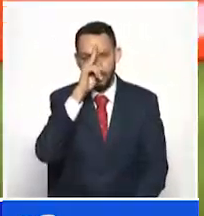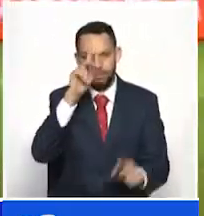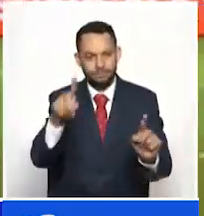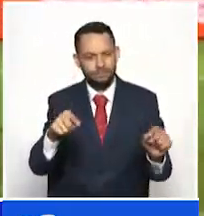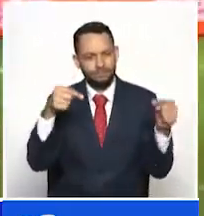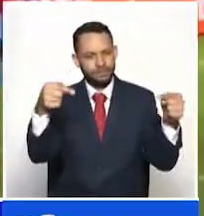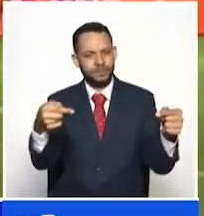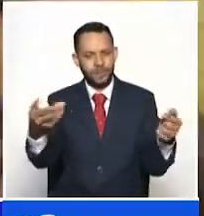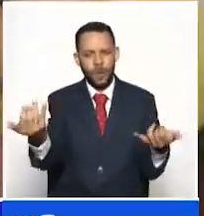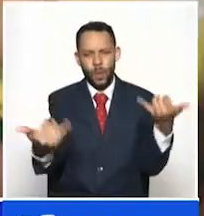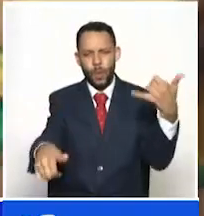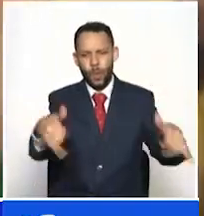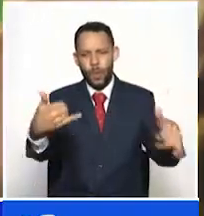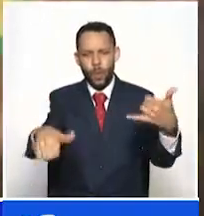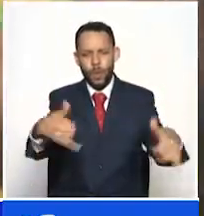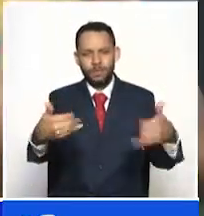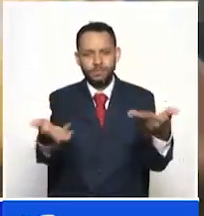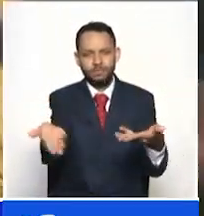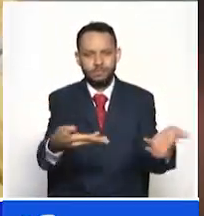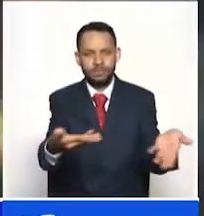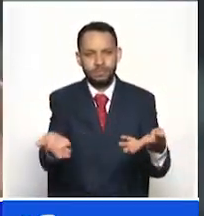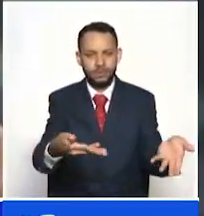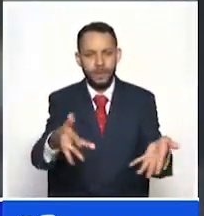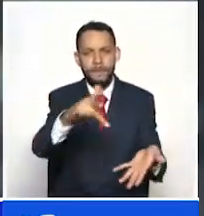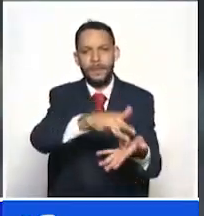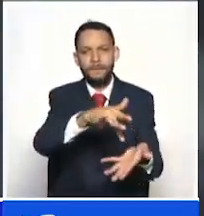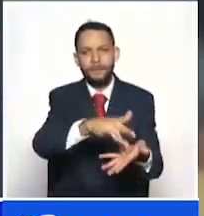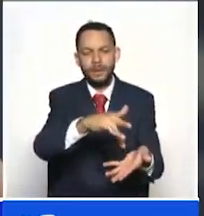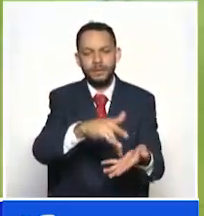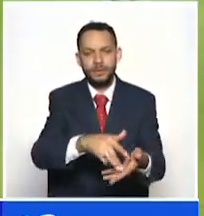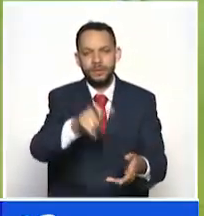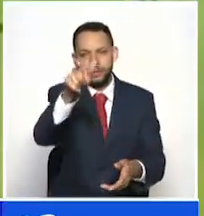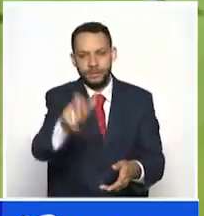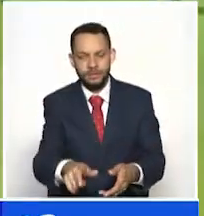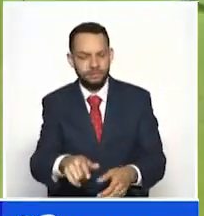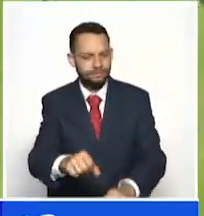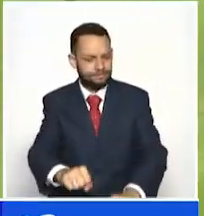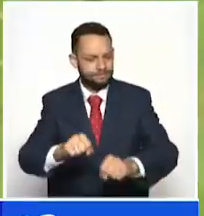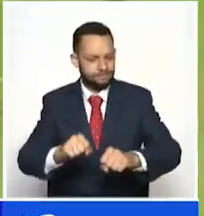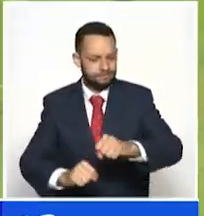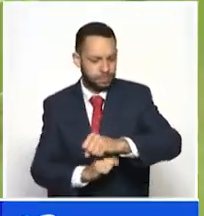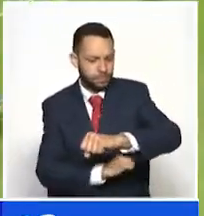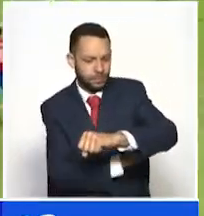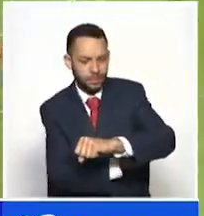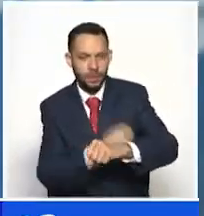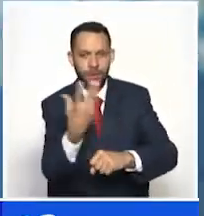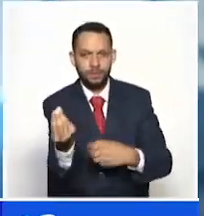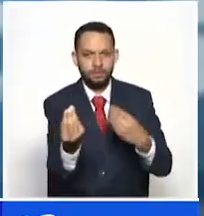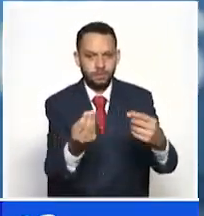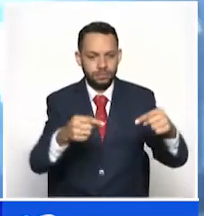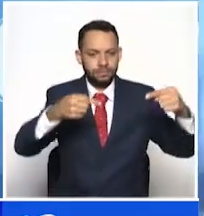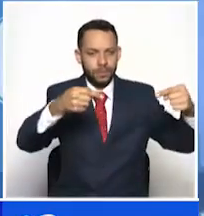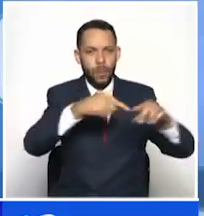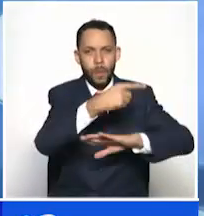La única baja verde-amarela será Gabriel Jesús mientras que el equipo del Tigre-Gareca no podrá contar con André Carrillo